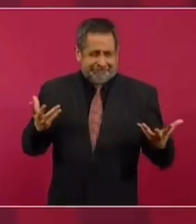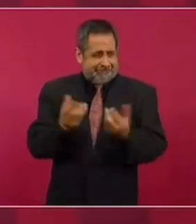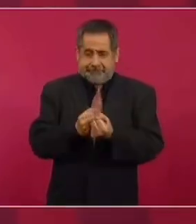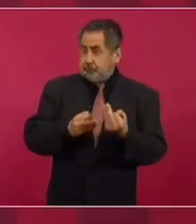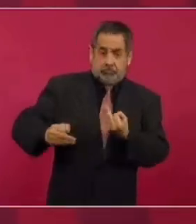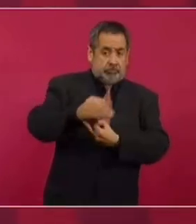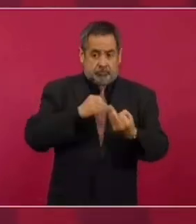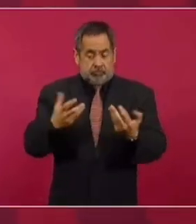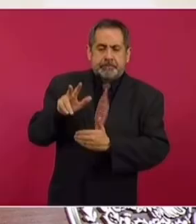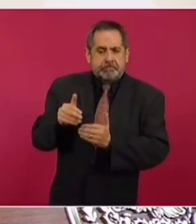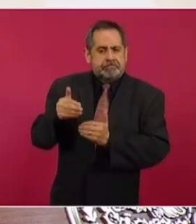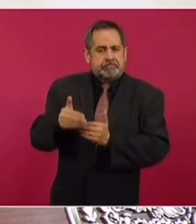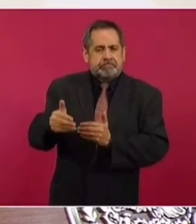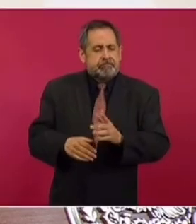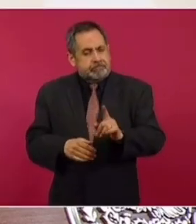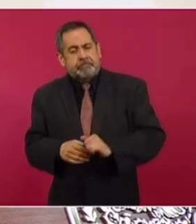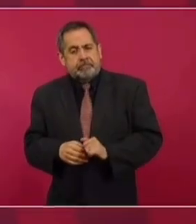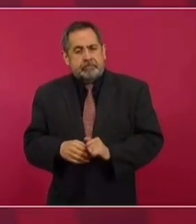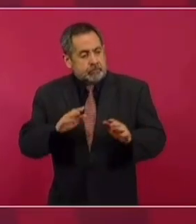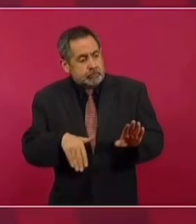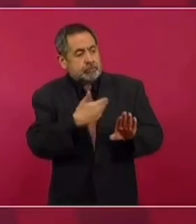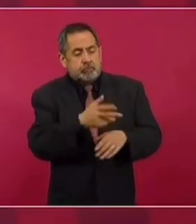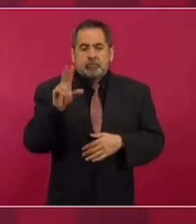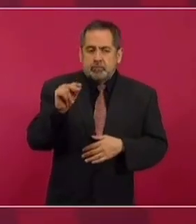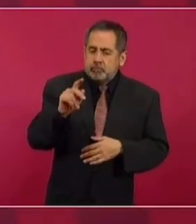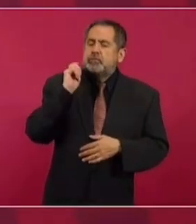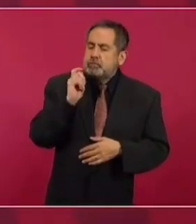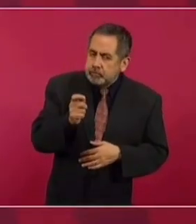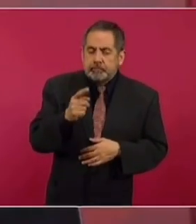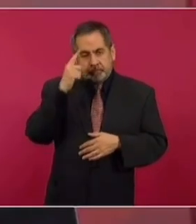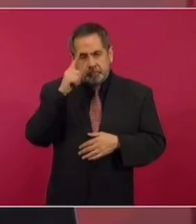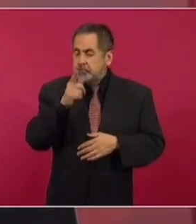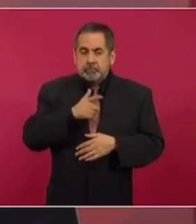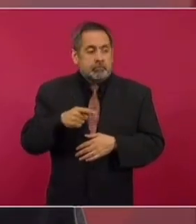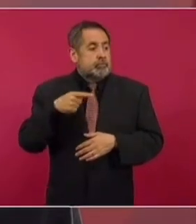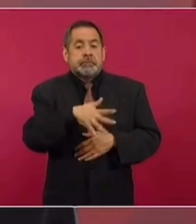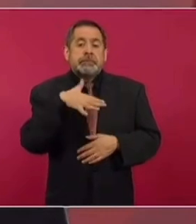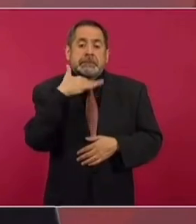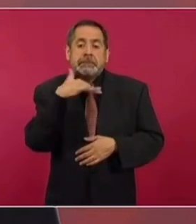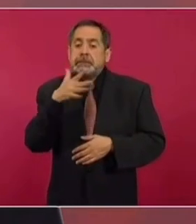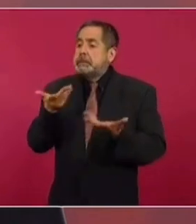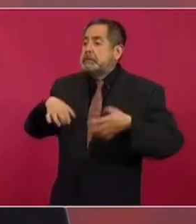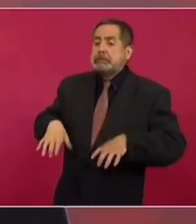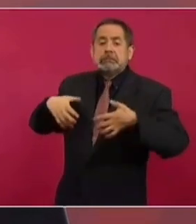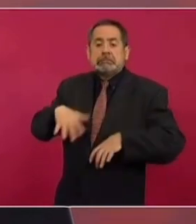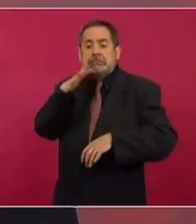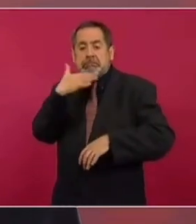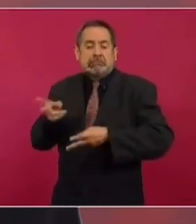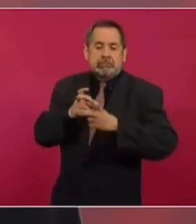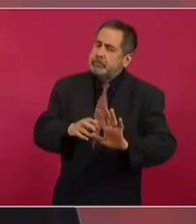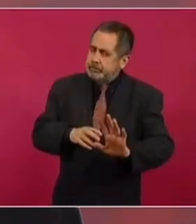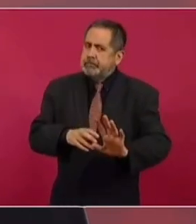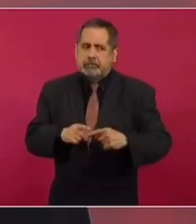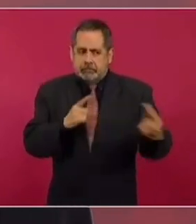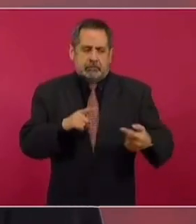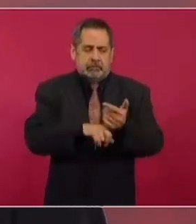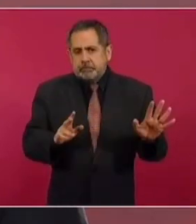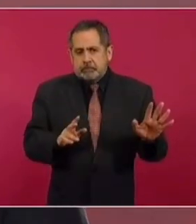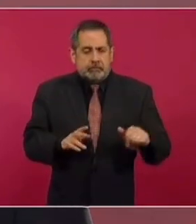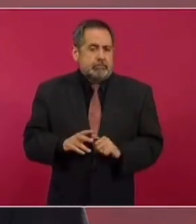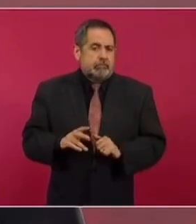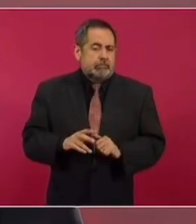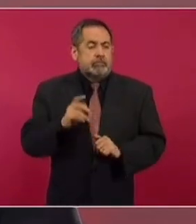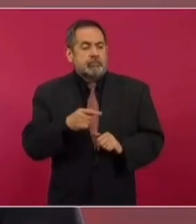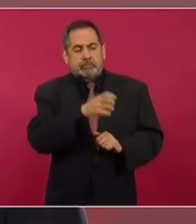Unirnos todos. Y es lo que estamos haciendo. Nosotros no estamos en contra de los empresarios. Estamos en contra de la riqueza mala vida. Estamos en contra de la corrupción.